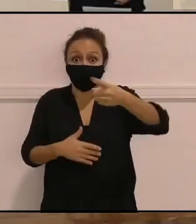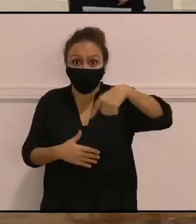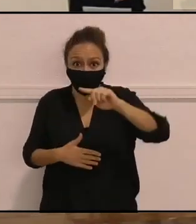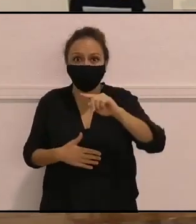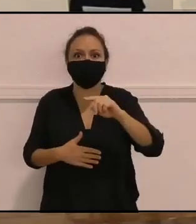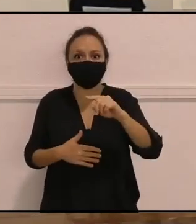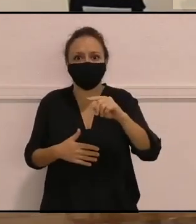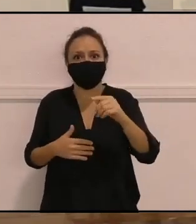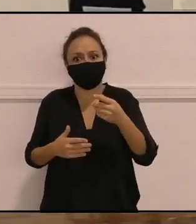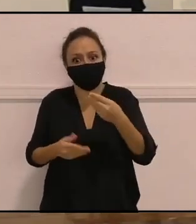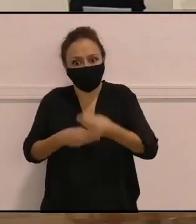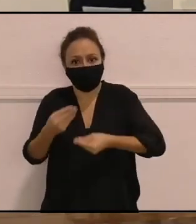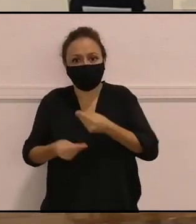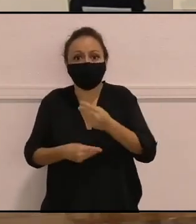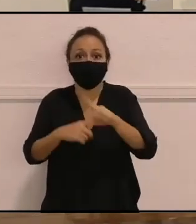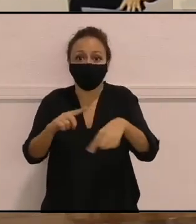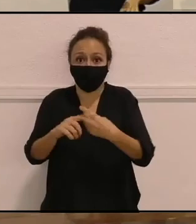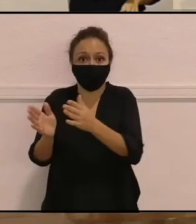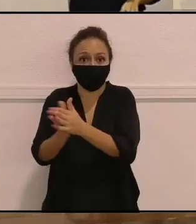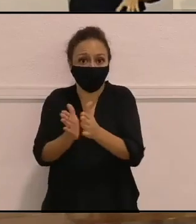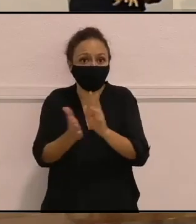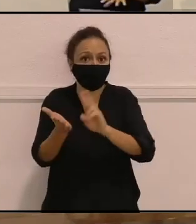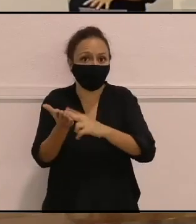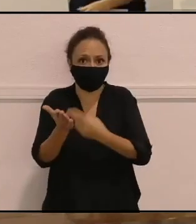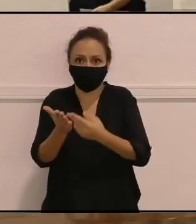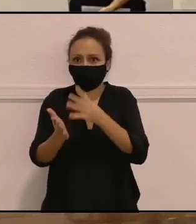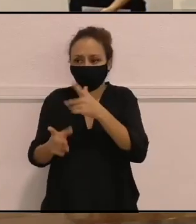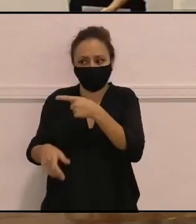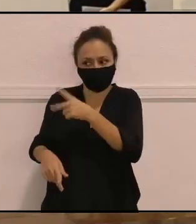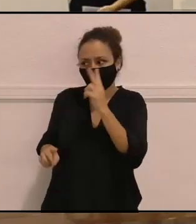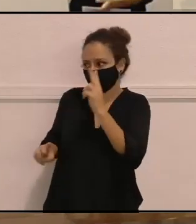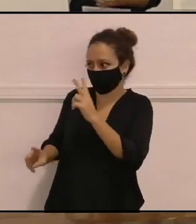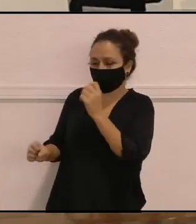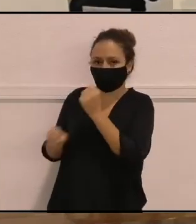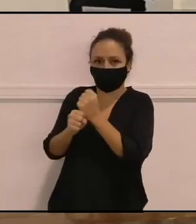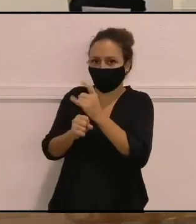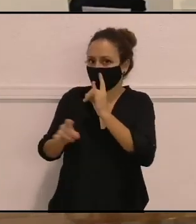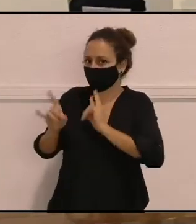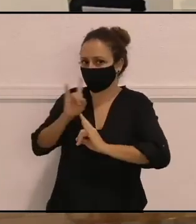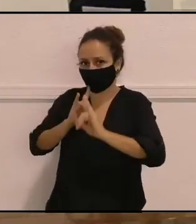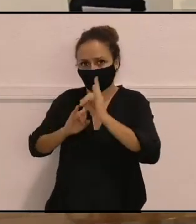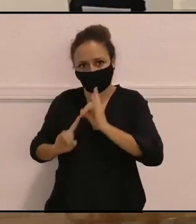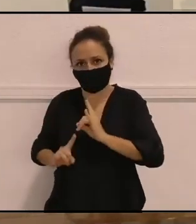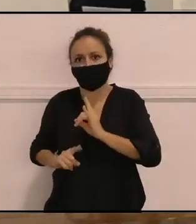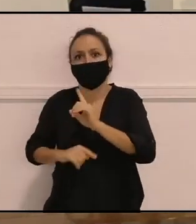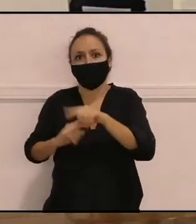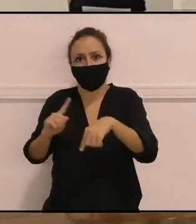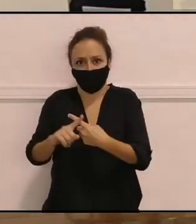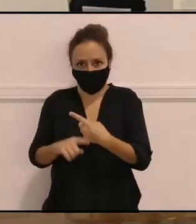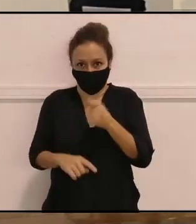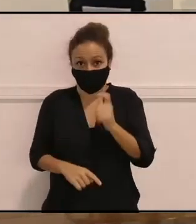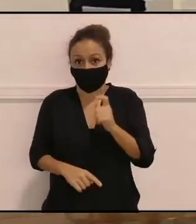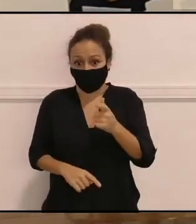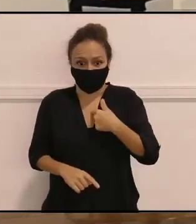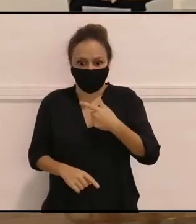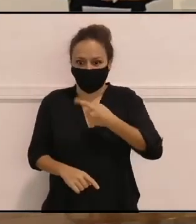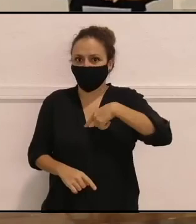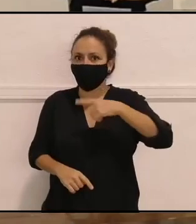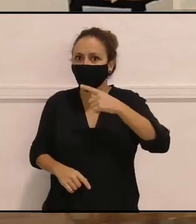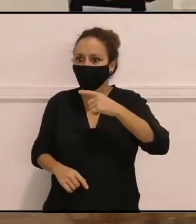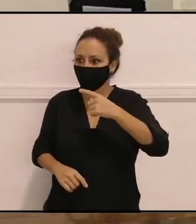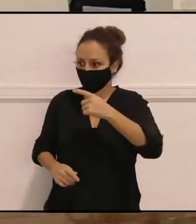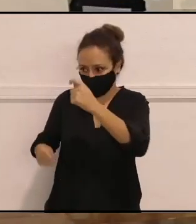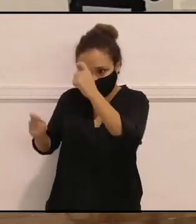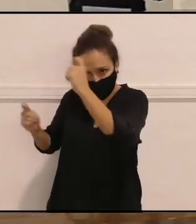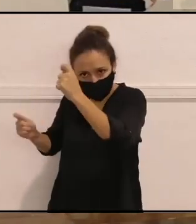A las compañeras intérpretes, que es un trabajo increíble, ¿no? Y muchas veces no se llevan el reconocimiento, también las compañeras